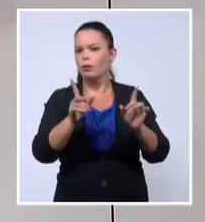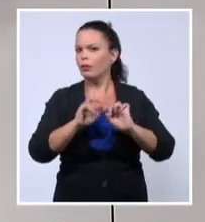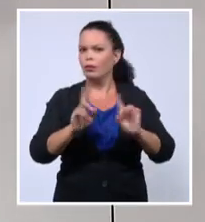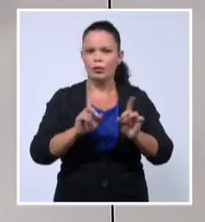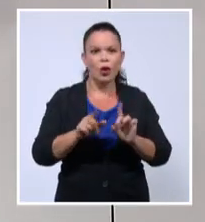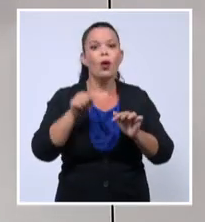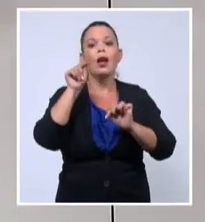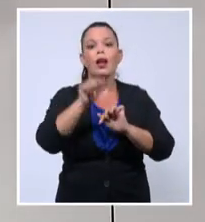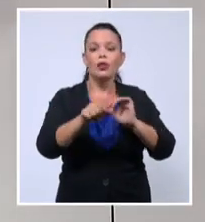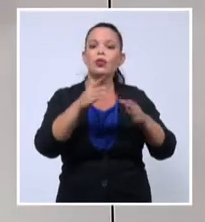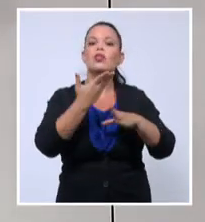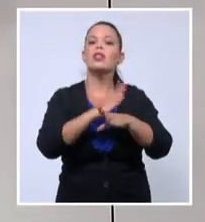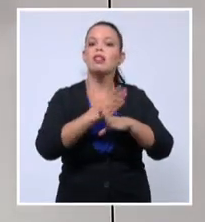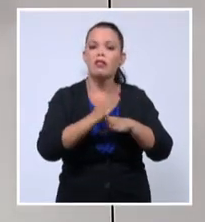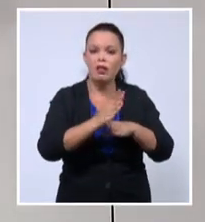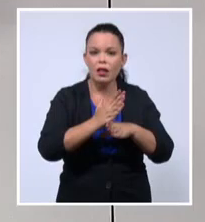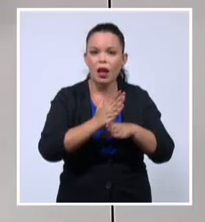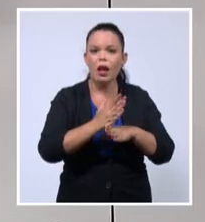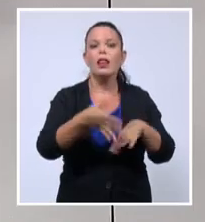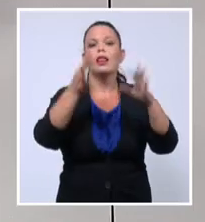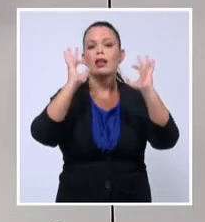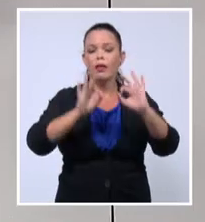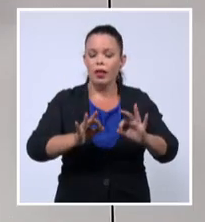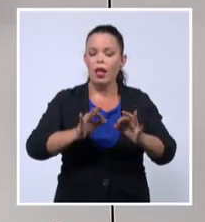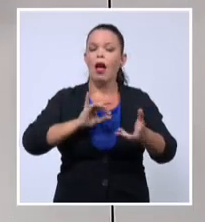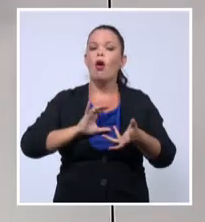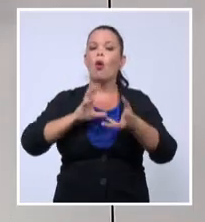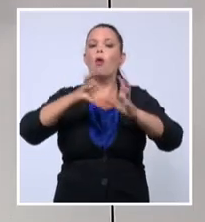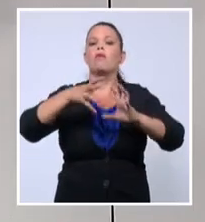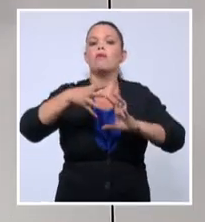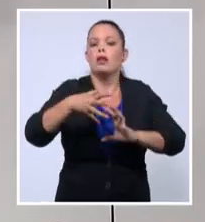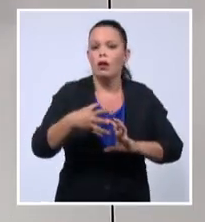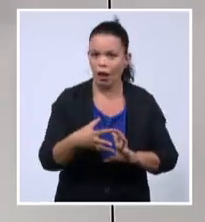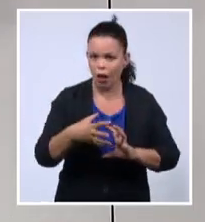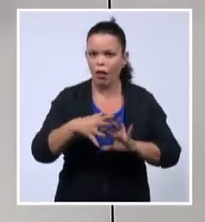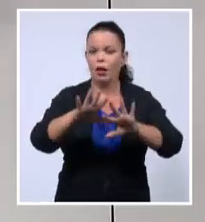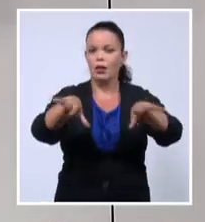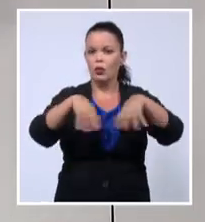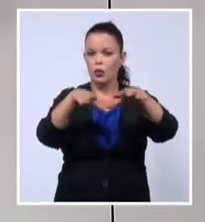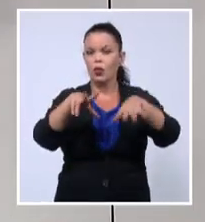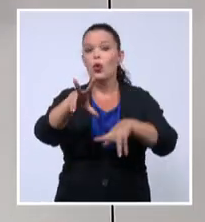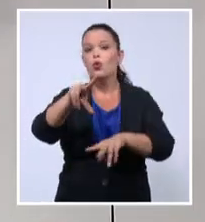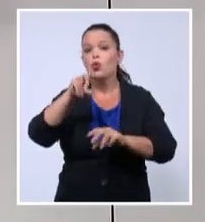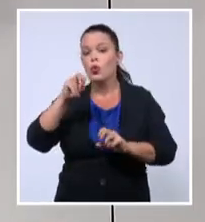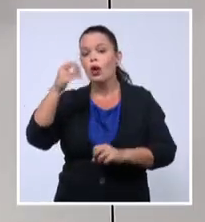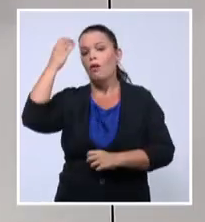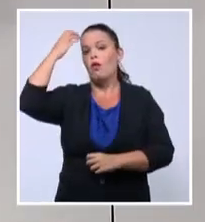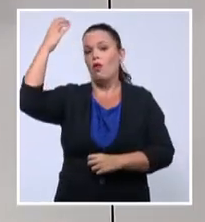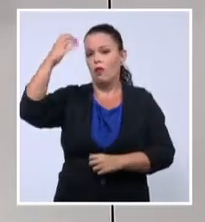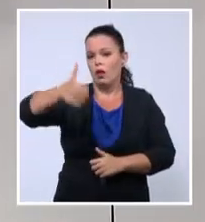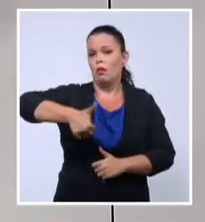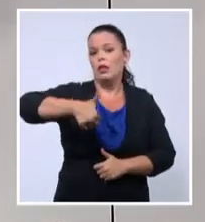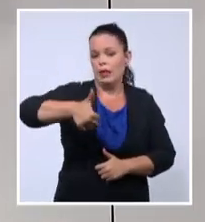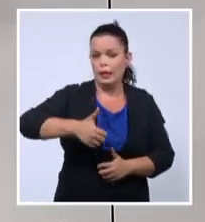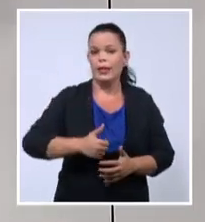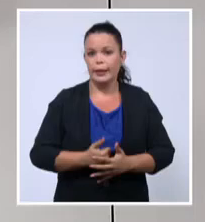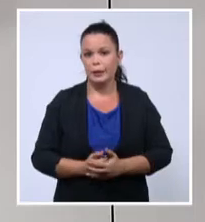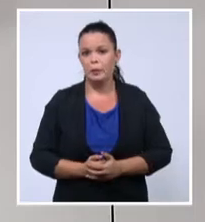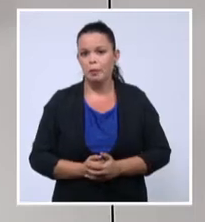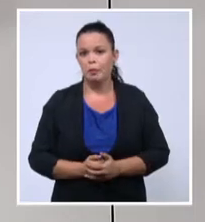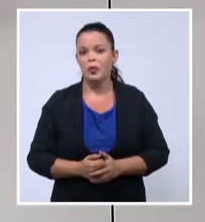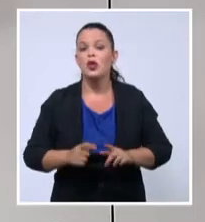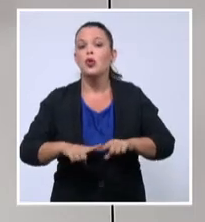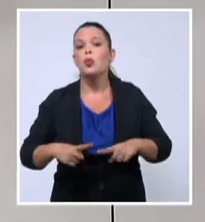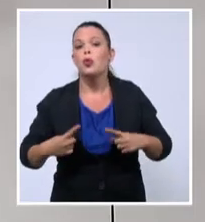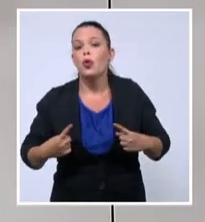representa esta complejidad sanitaria para el nuevo gobierno. Y enfatizo en lo de multidimensional porque no hay